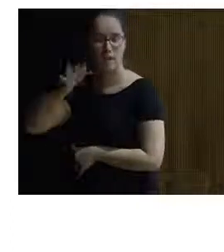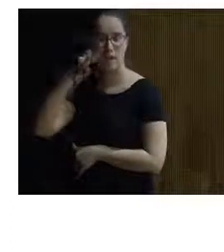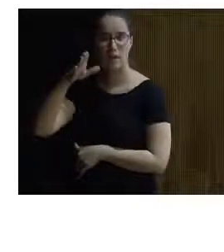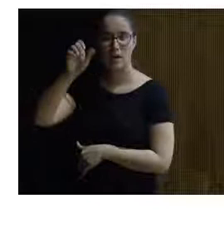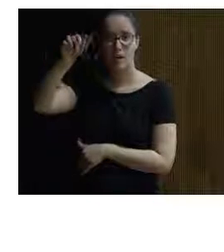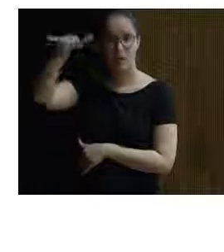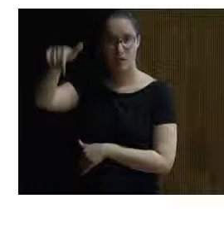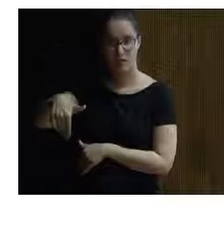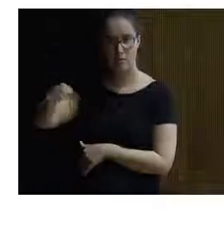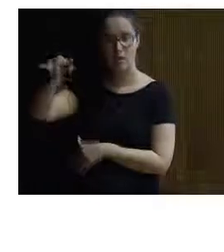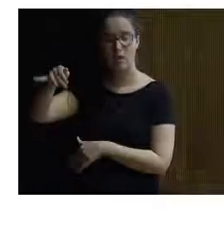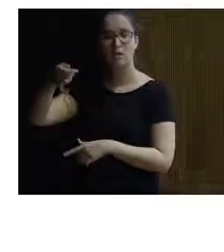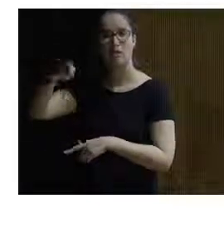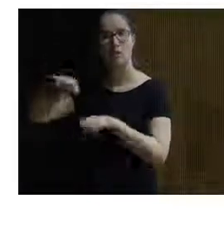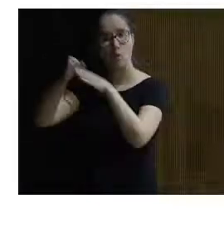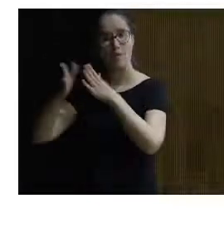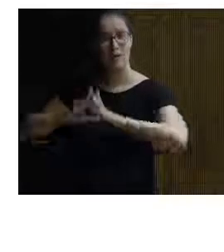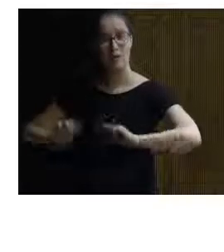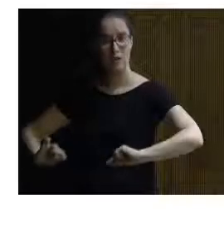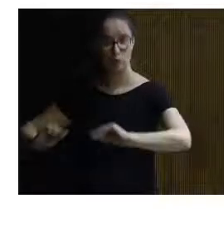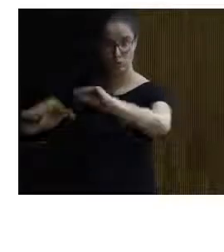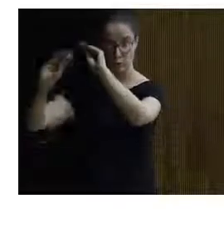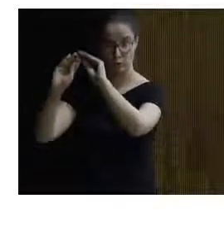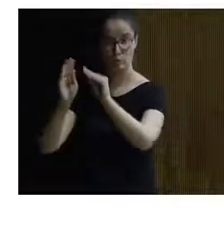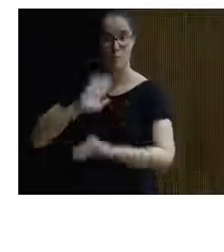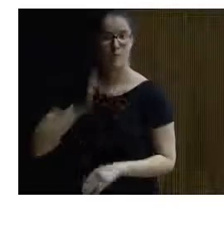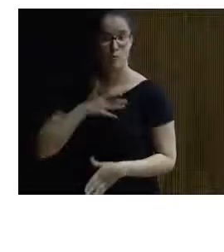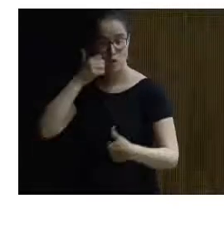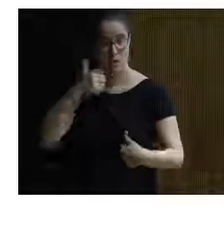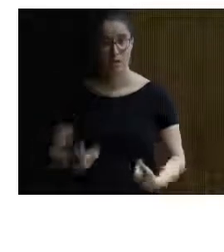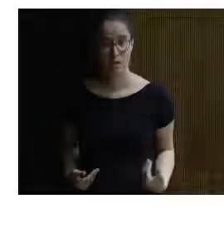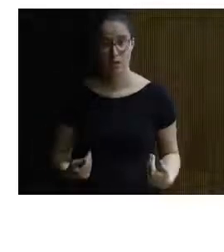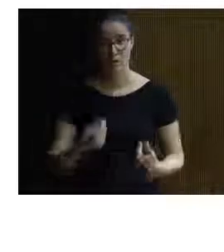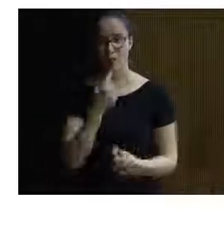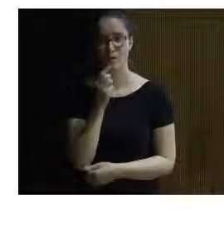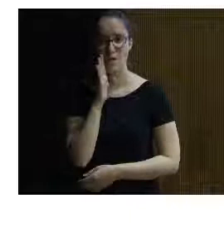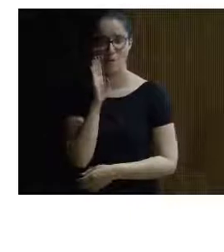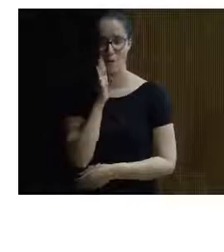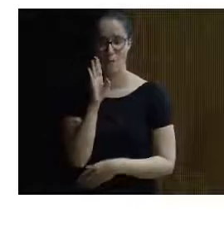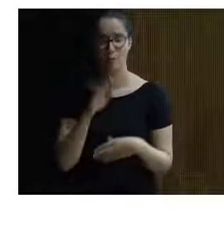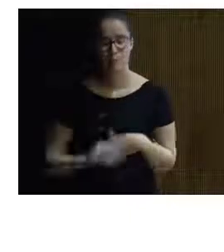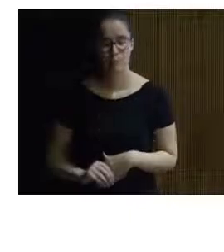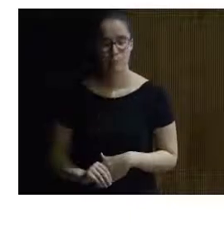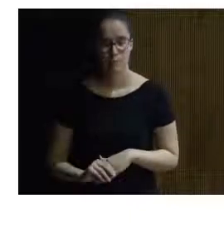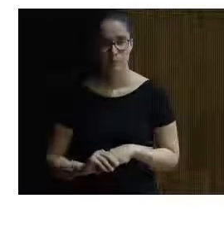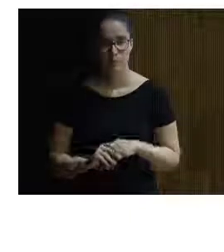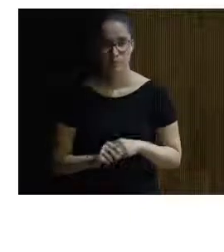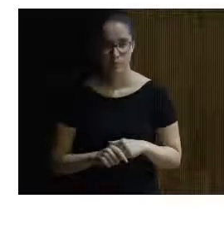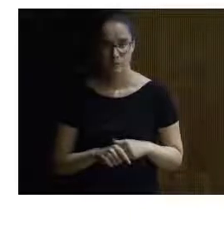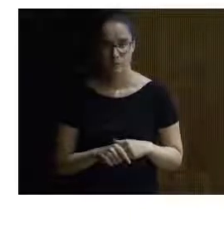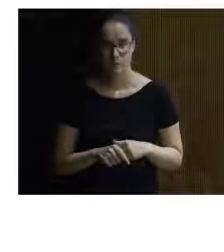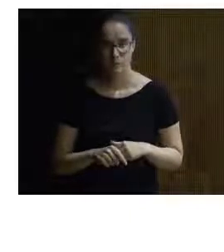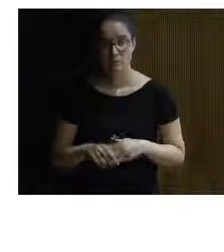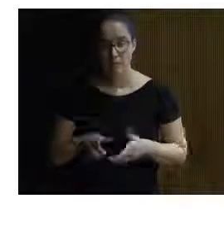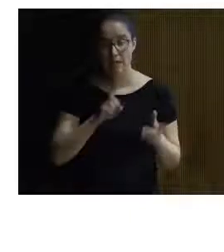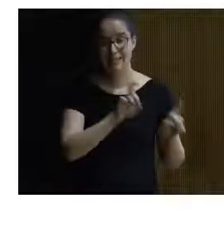camarín de Candamo una cueva también asturiana que bueno es patrimonio de la humanidad como comentaba como comentaba antes el